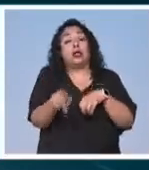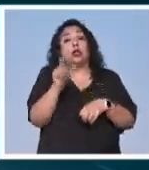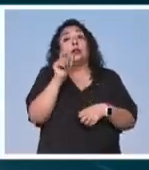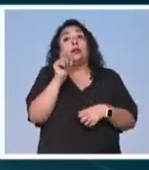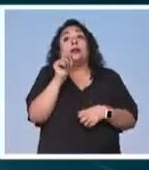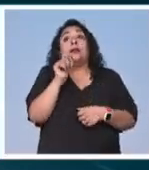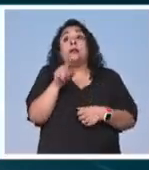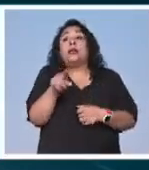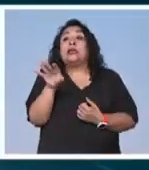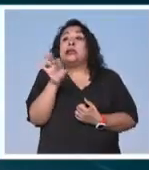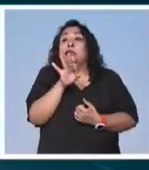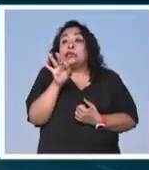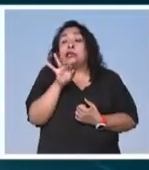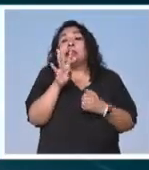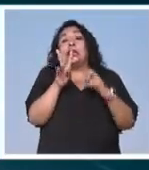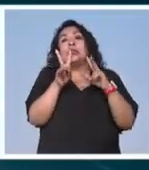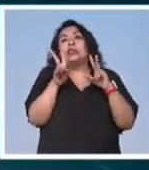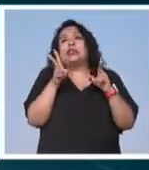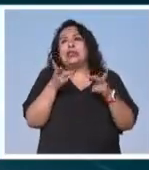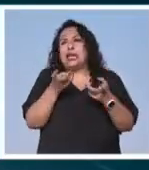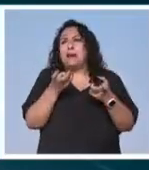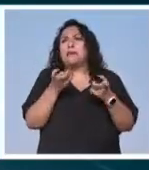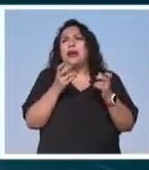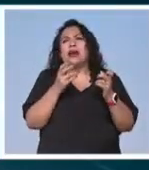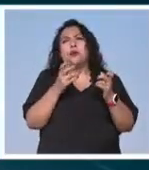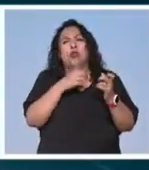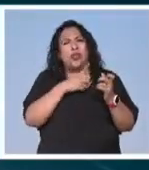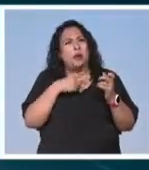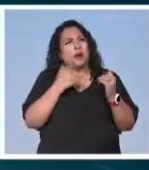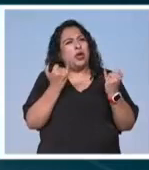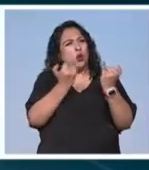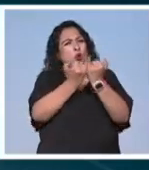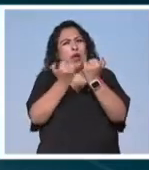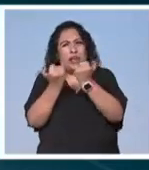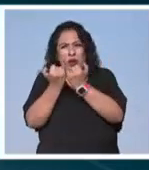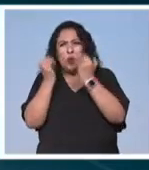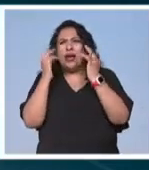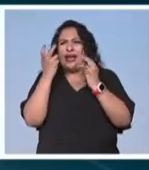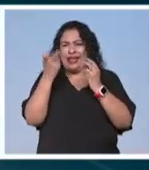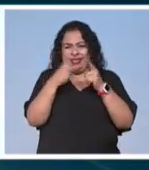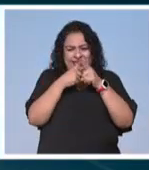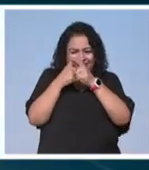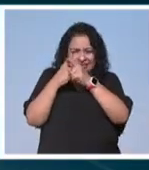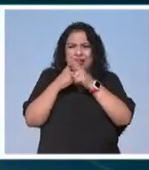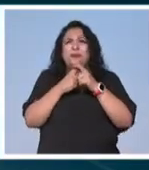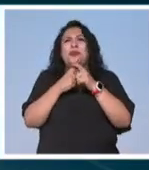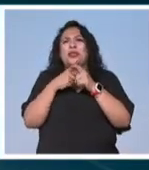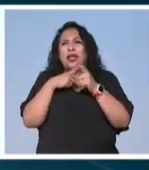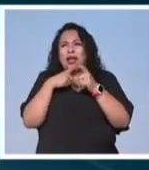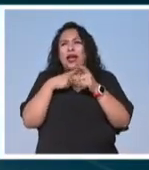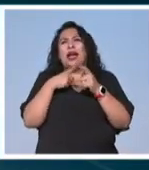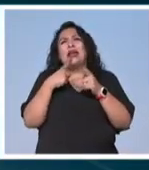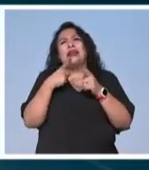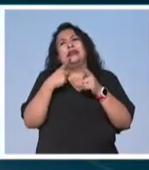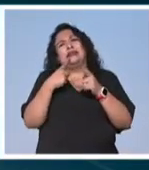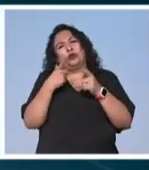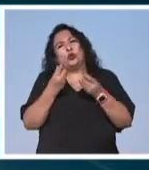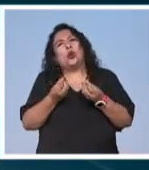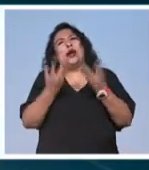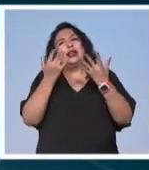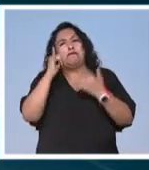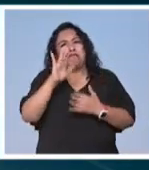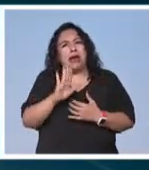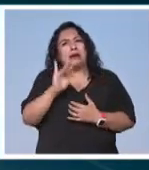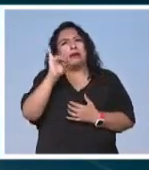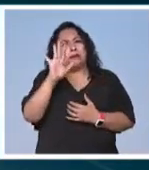lado vendría a ser un tema de homogenización porque como estos algoritmos están entrenados con una cierta cantidad de